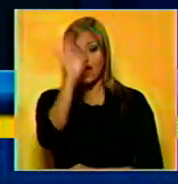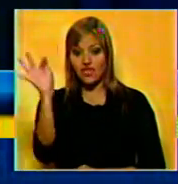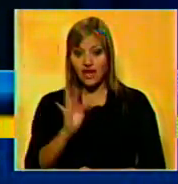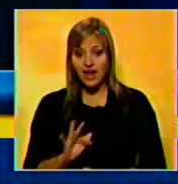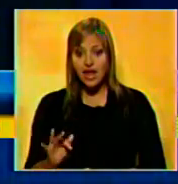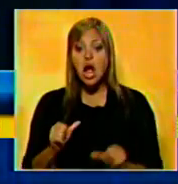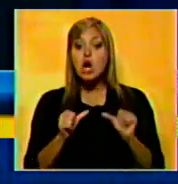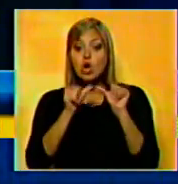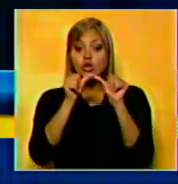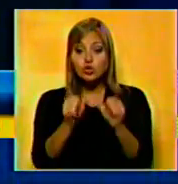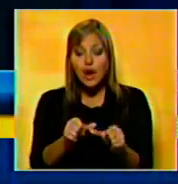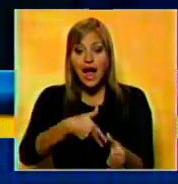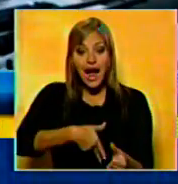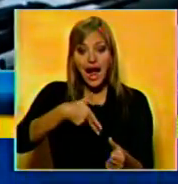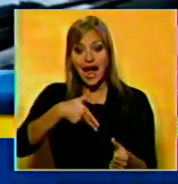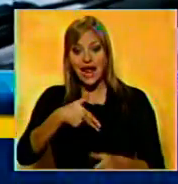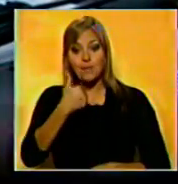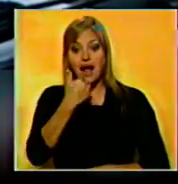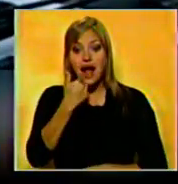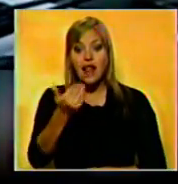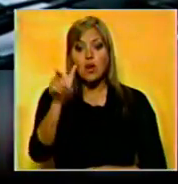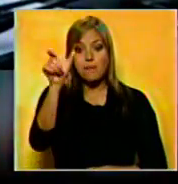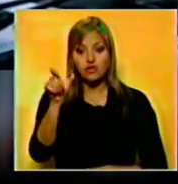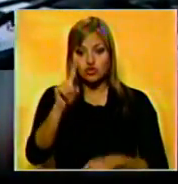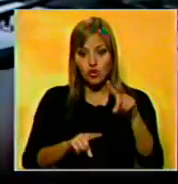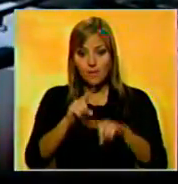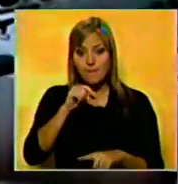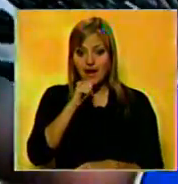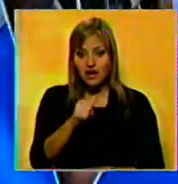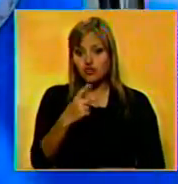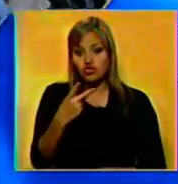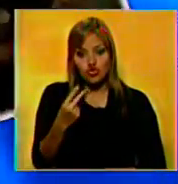para mantener las armas fuera de las manos de los criminales.